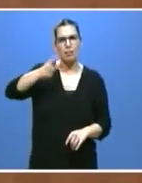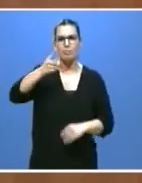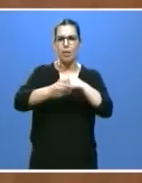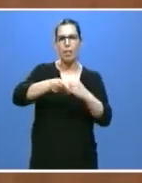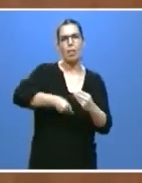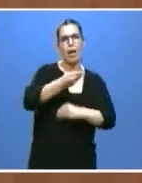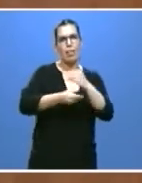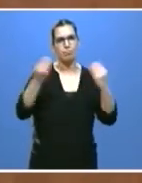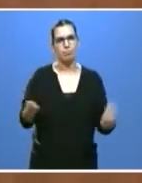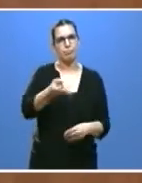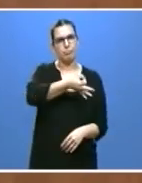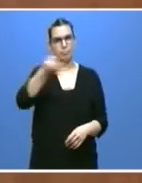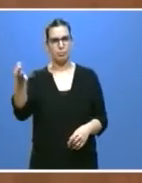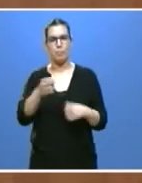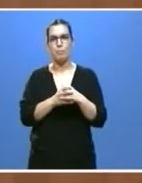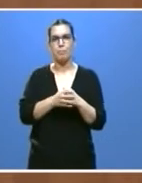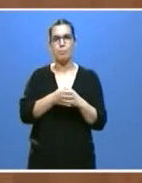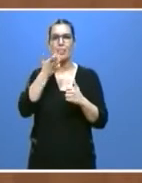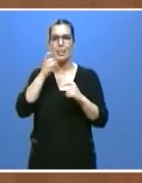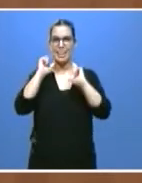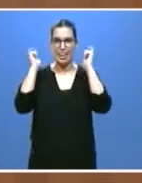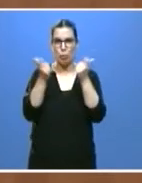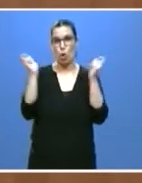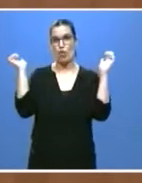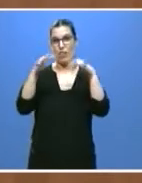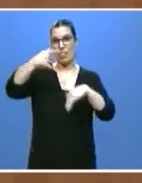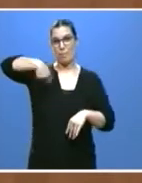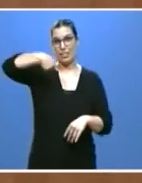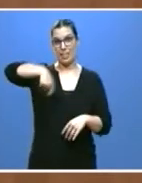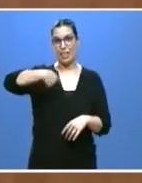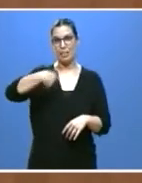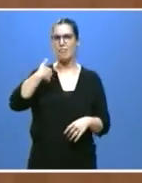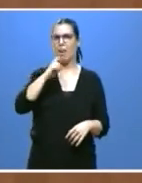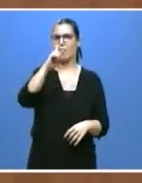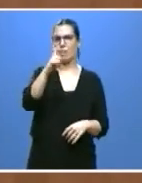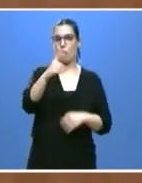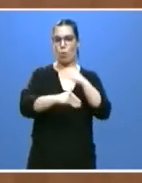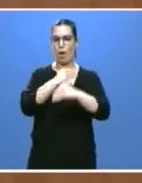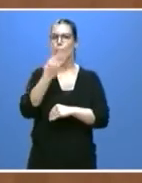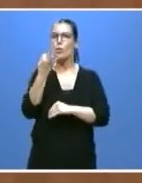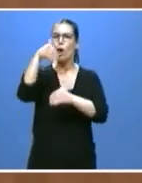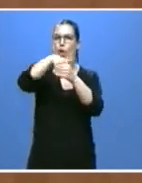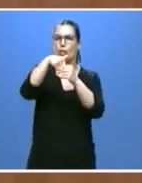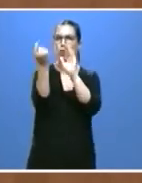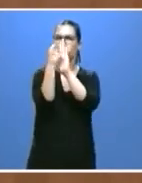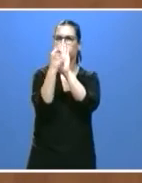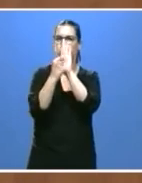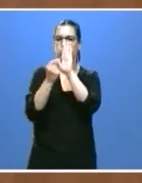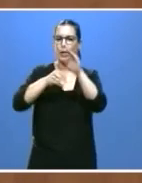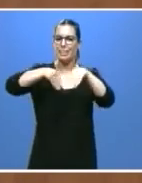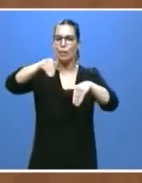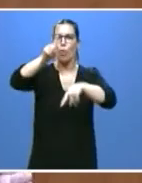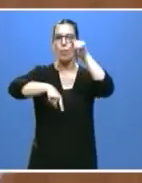con una conferencia de presidentes ya anunciada que debe reunirse con contenidos estratégicos en función de las